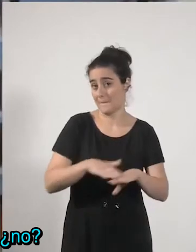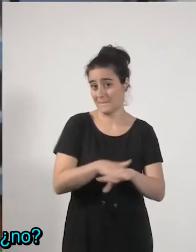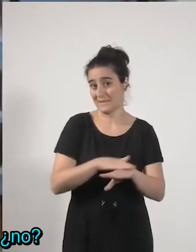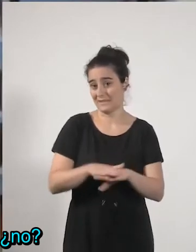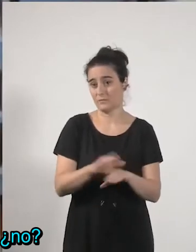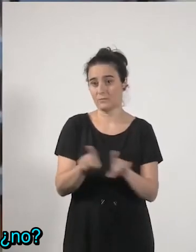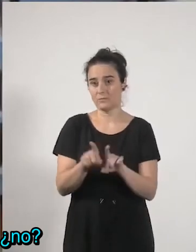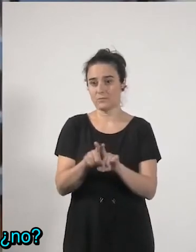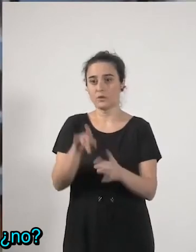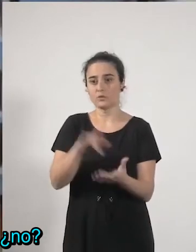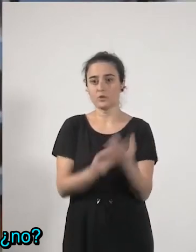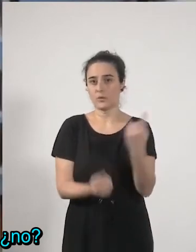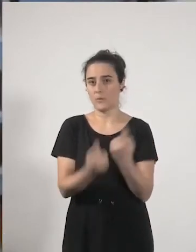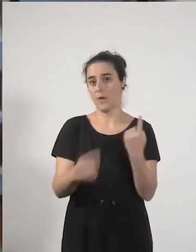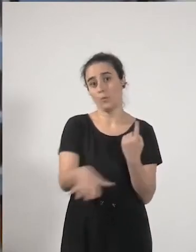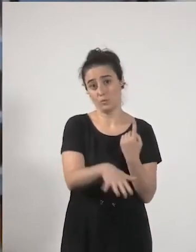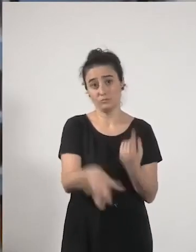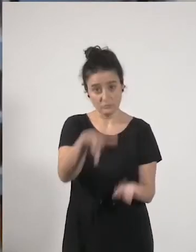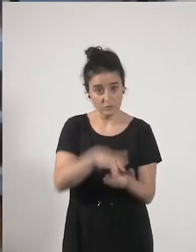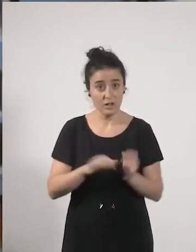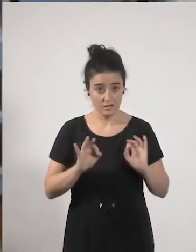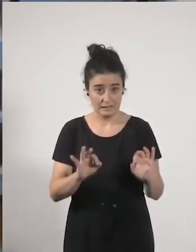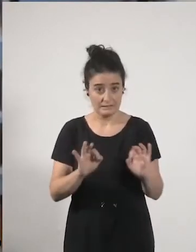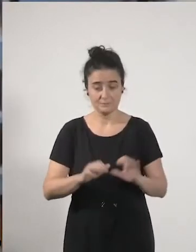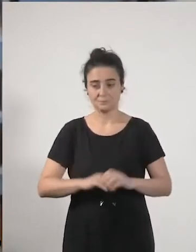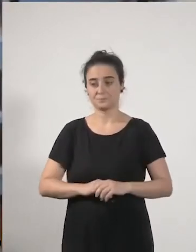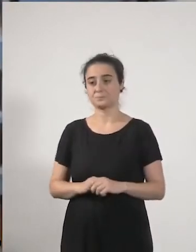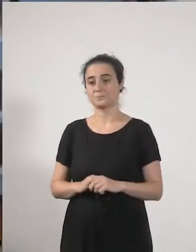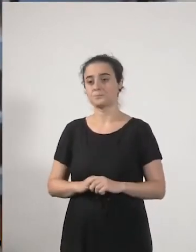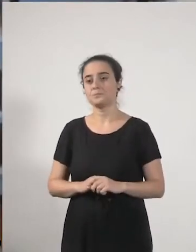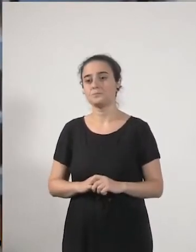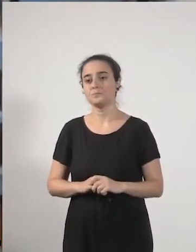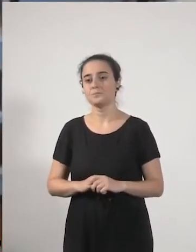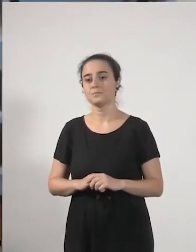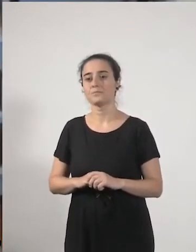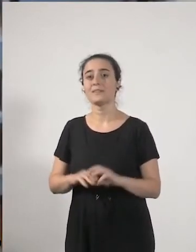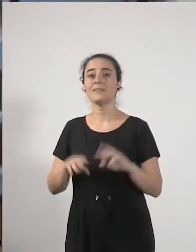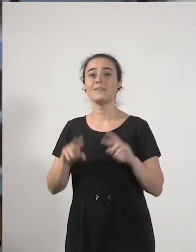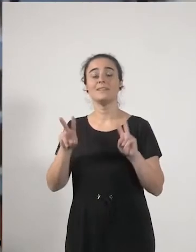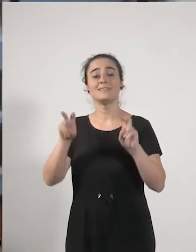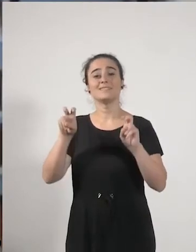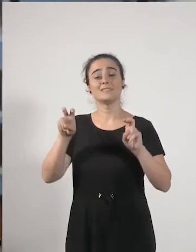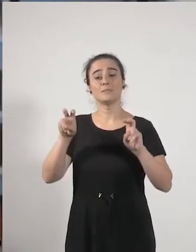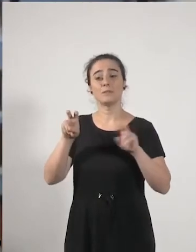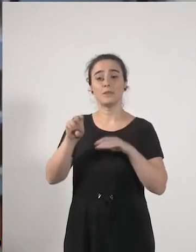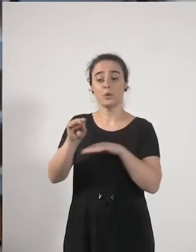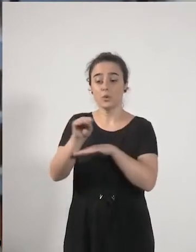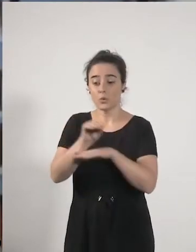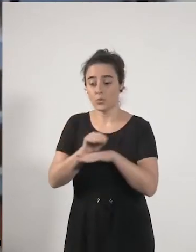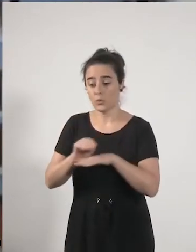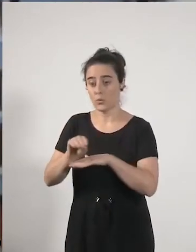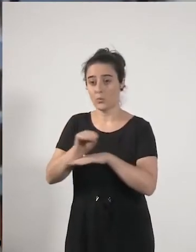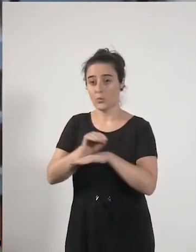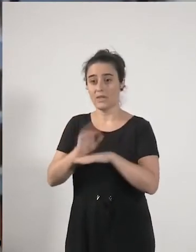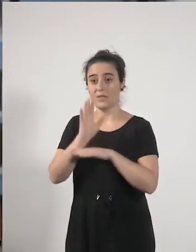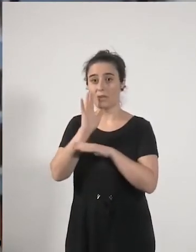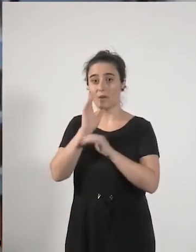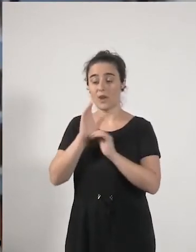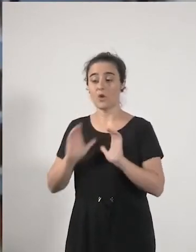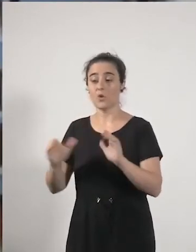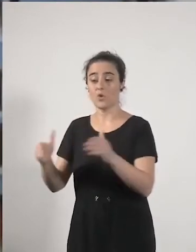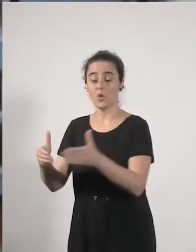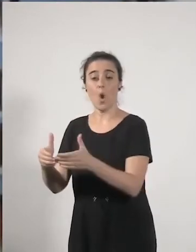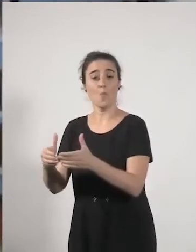en algunos lugares ¿no? y lo de dejar los cuidados en manos de la comunidad